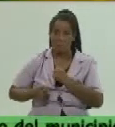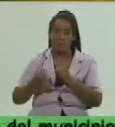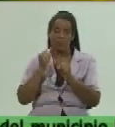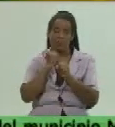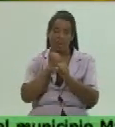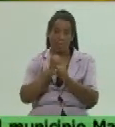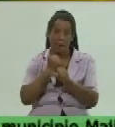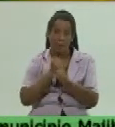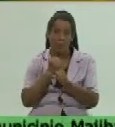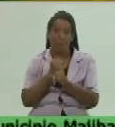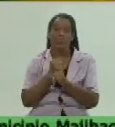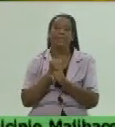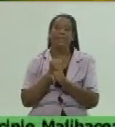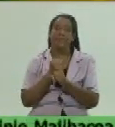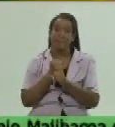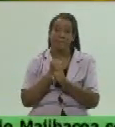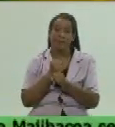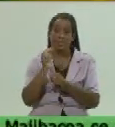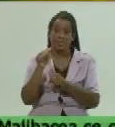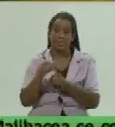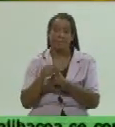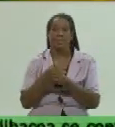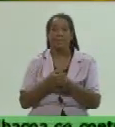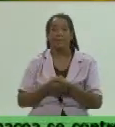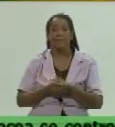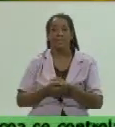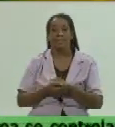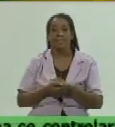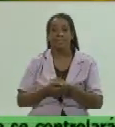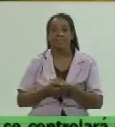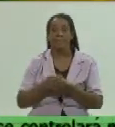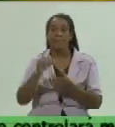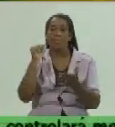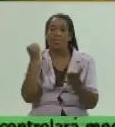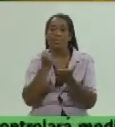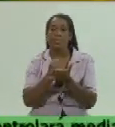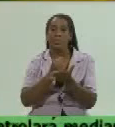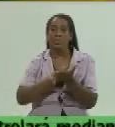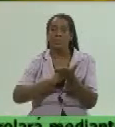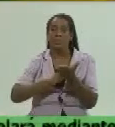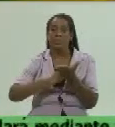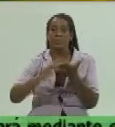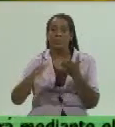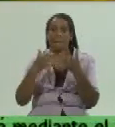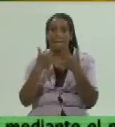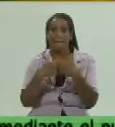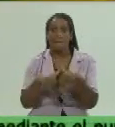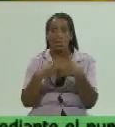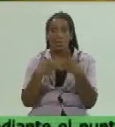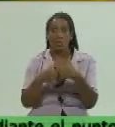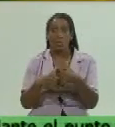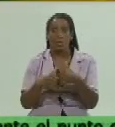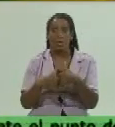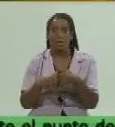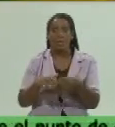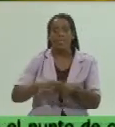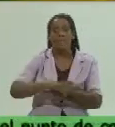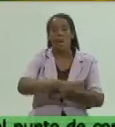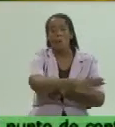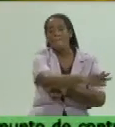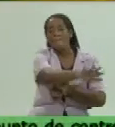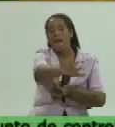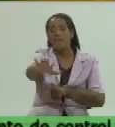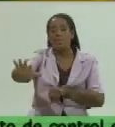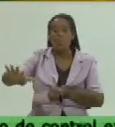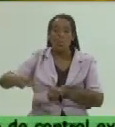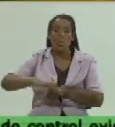el abastecimiento en ese sentido y la autorización de la comercialización de producciones de los patios que hoy están vinculados a la agricultura urbana